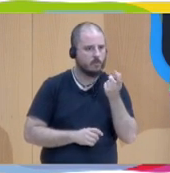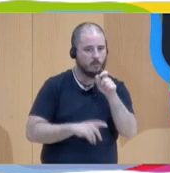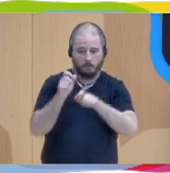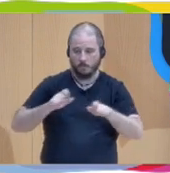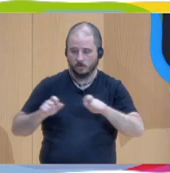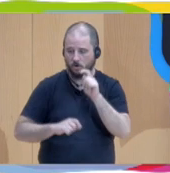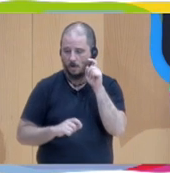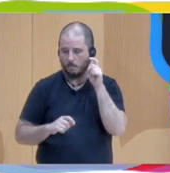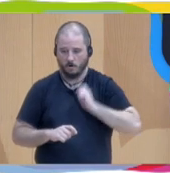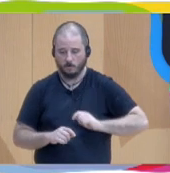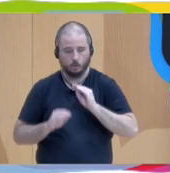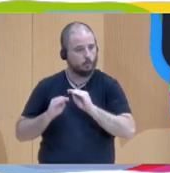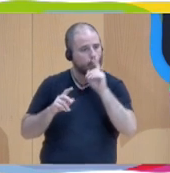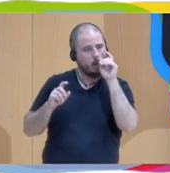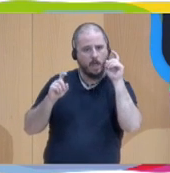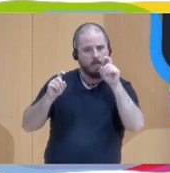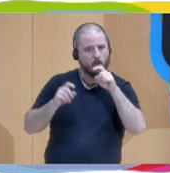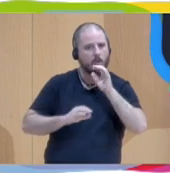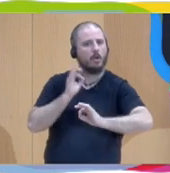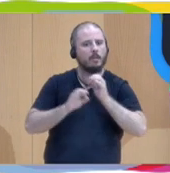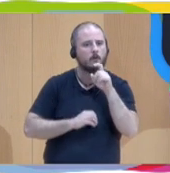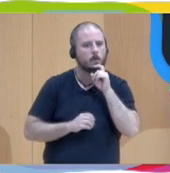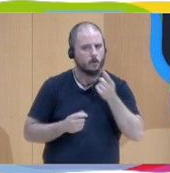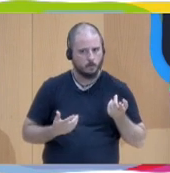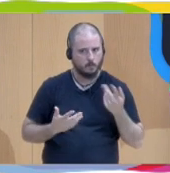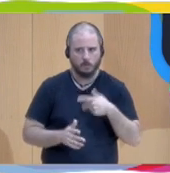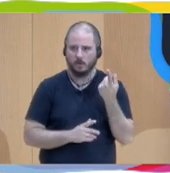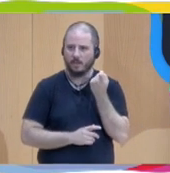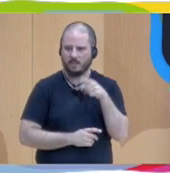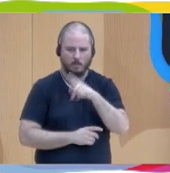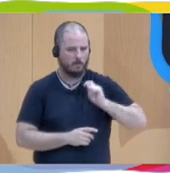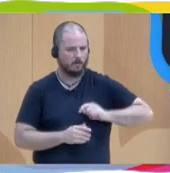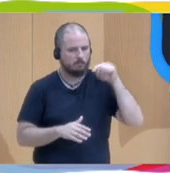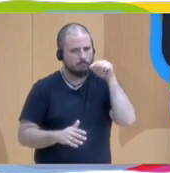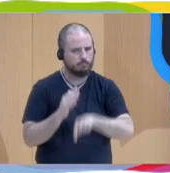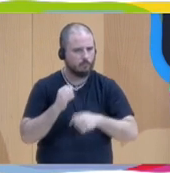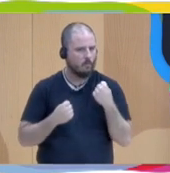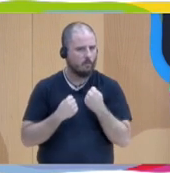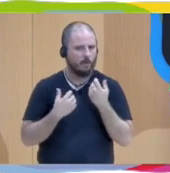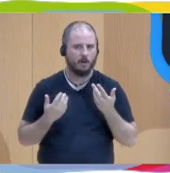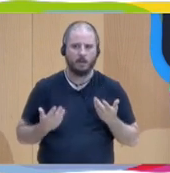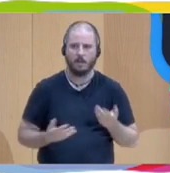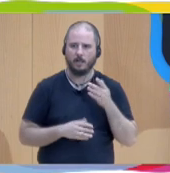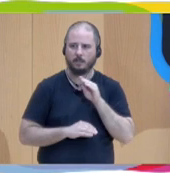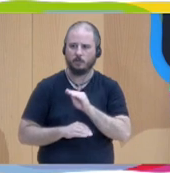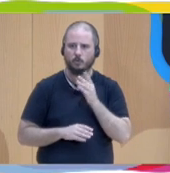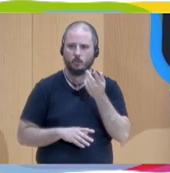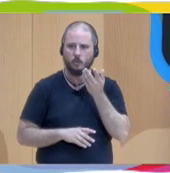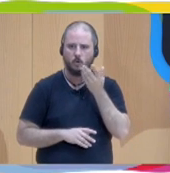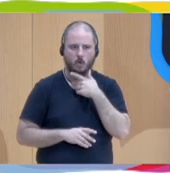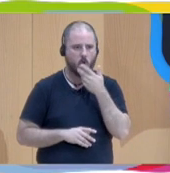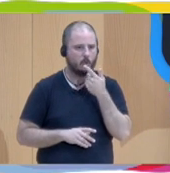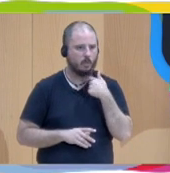absolutamente. Necesitamos conocimientos y habilidades de cómo hacer su propio trabajo como los profesores, como los